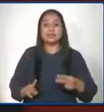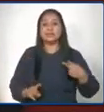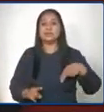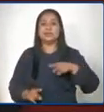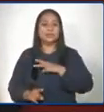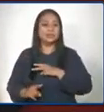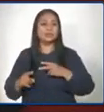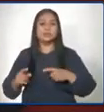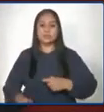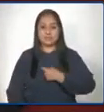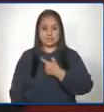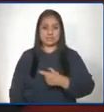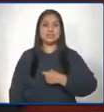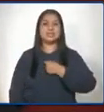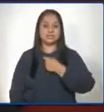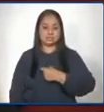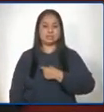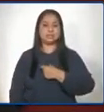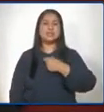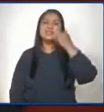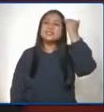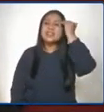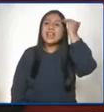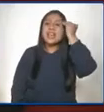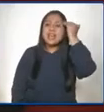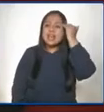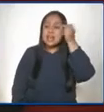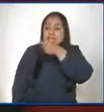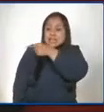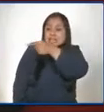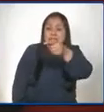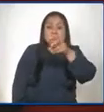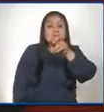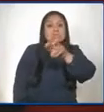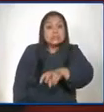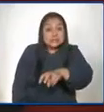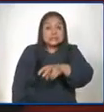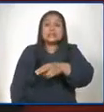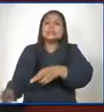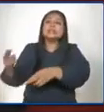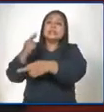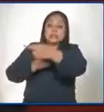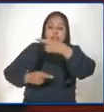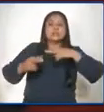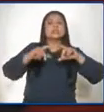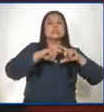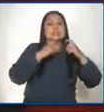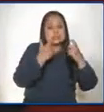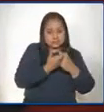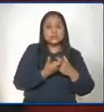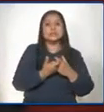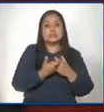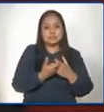como educadores, sabemos que ellos necesitan estar de regreso en las aulas.